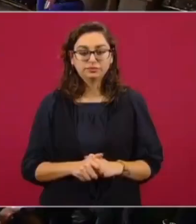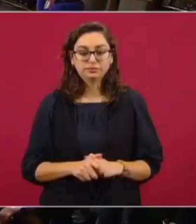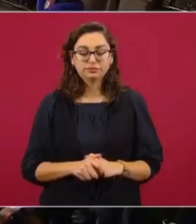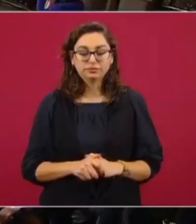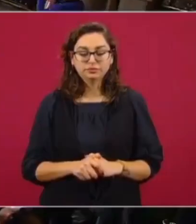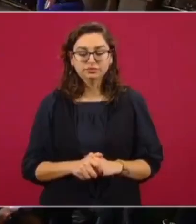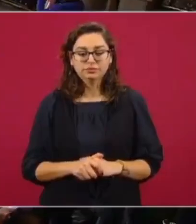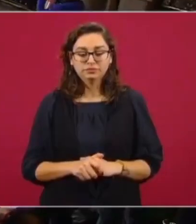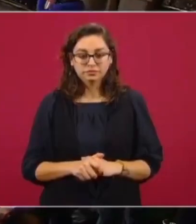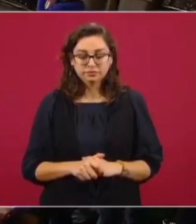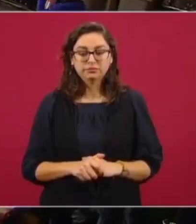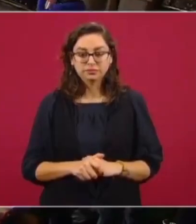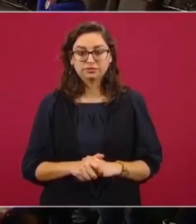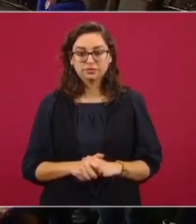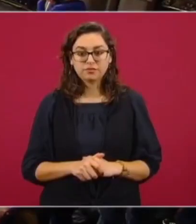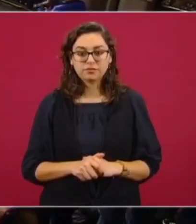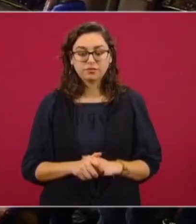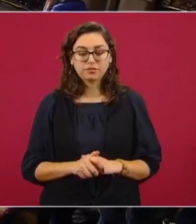Sí,